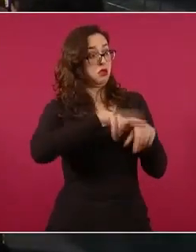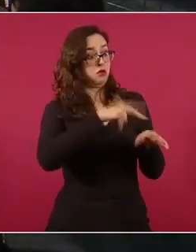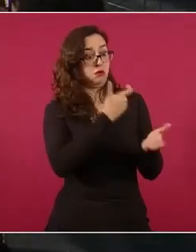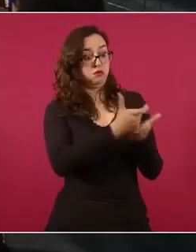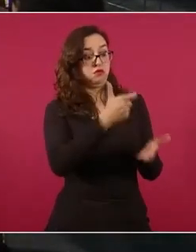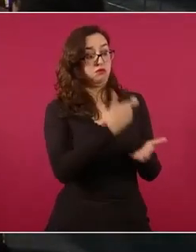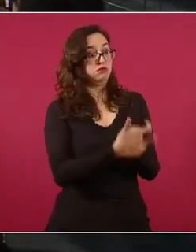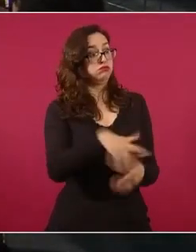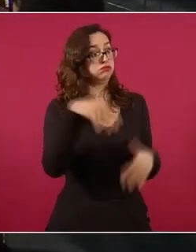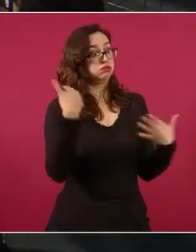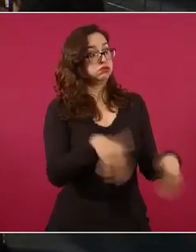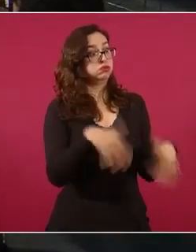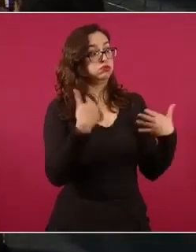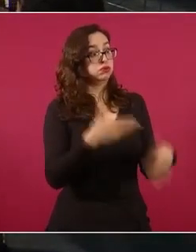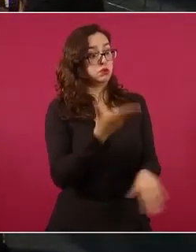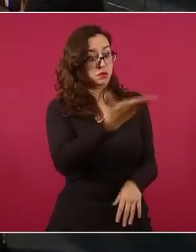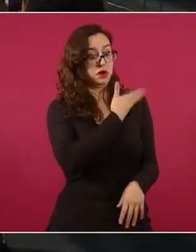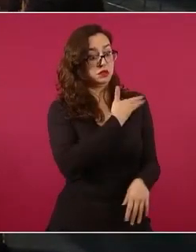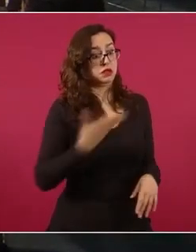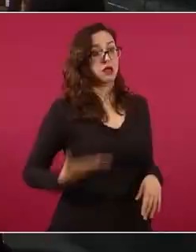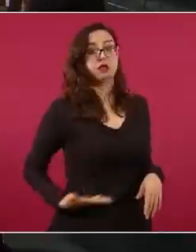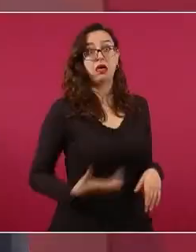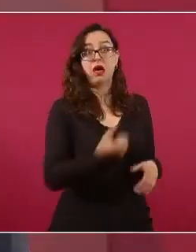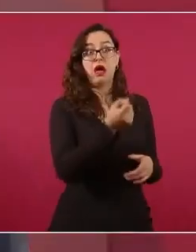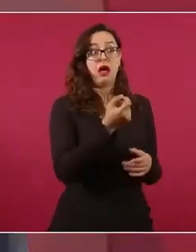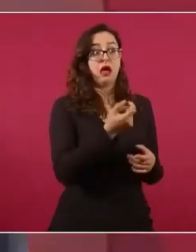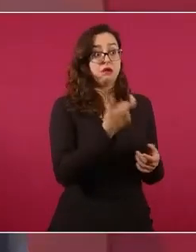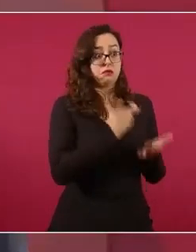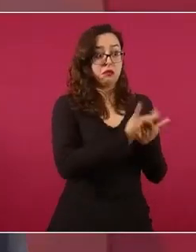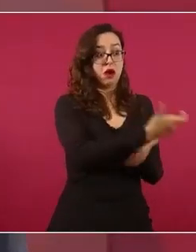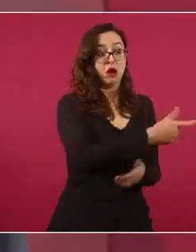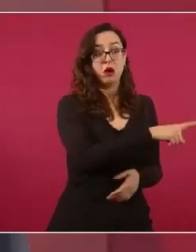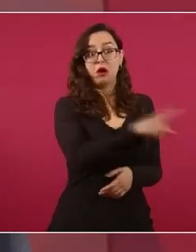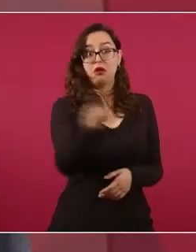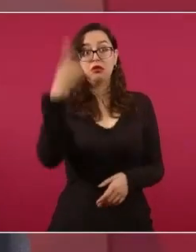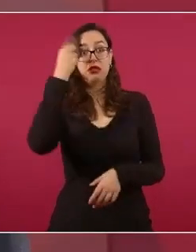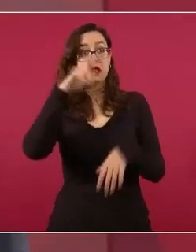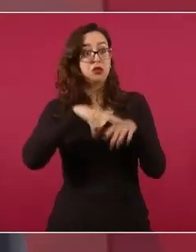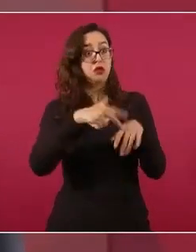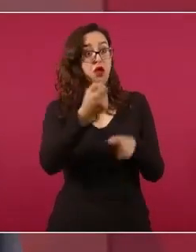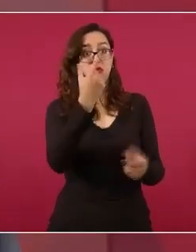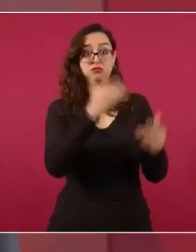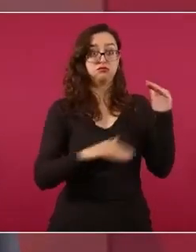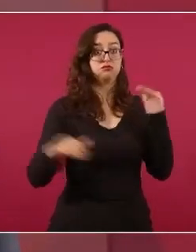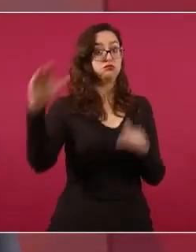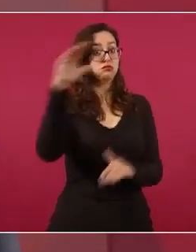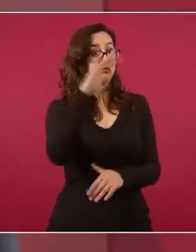superiores a los de usted, presidente. Sí, todo es informarlo